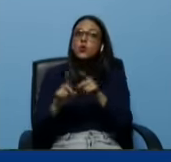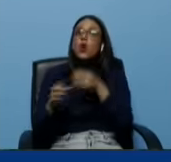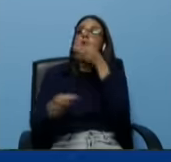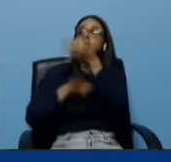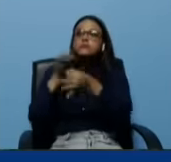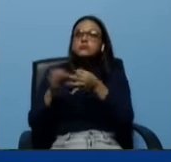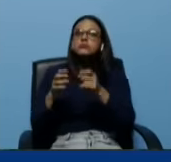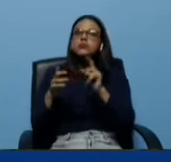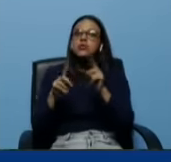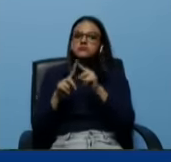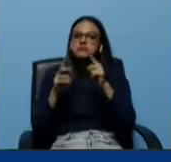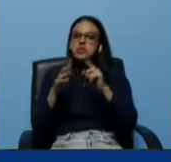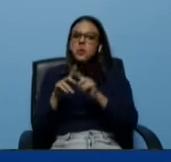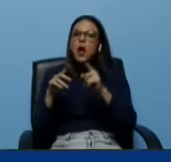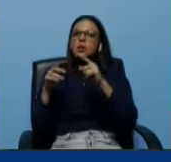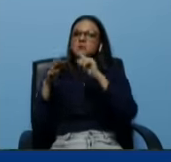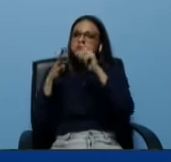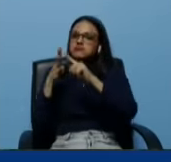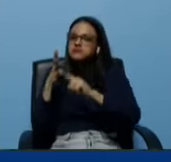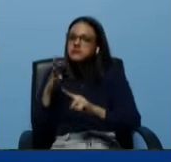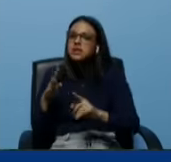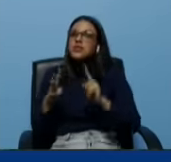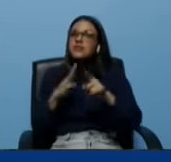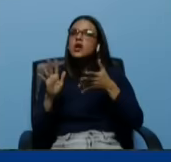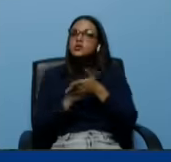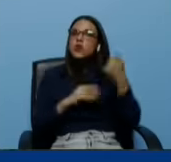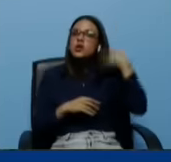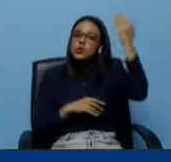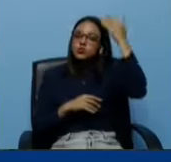una opción de cosas más.